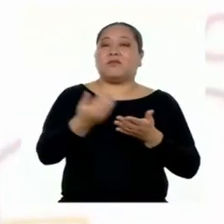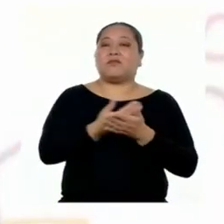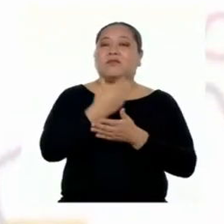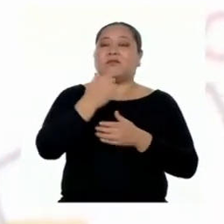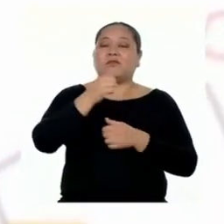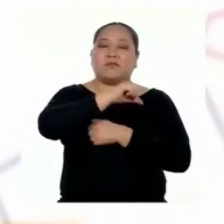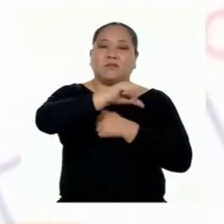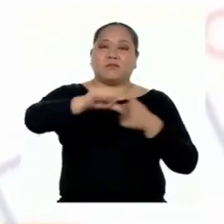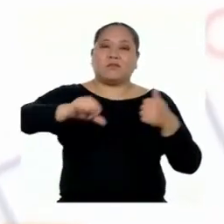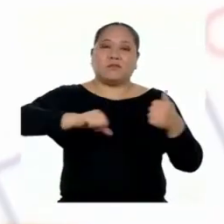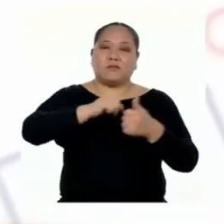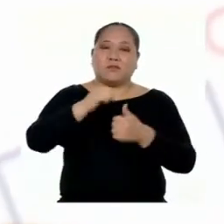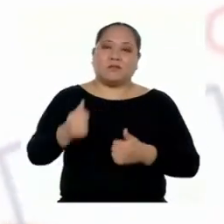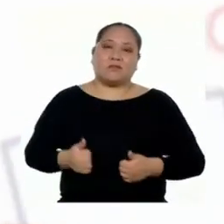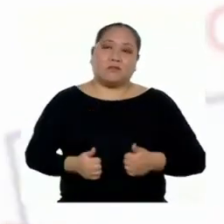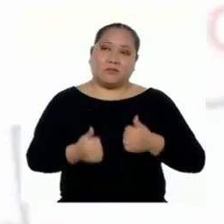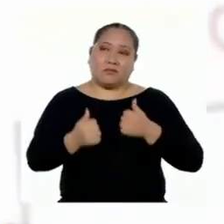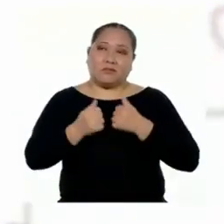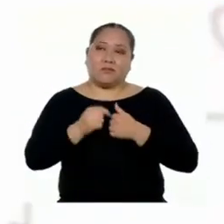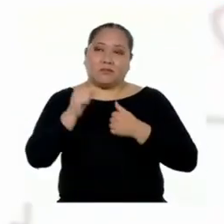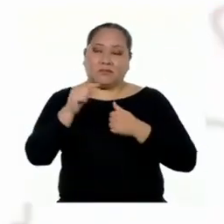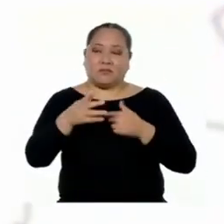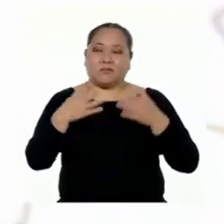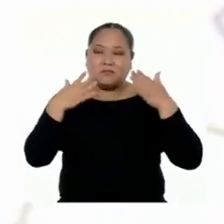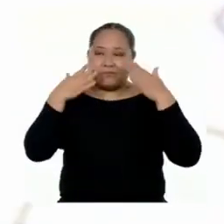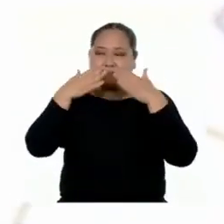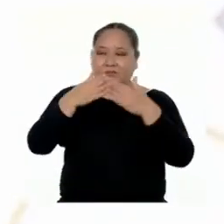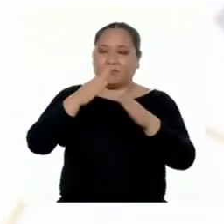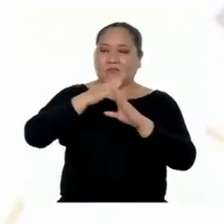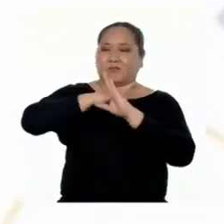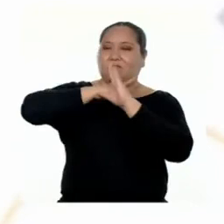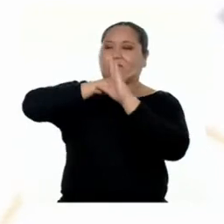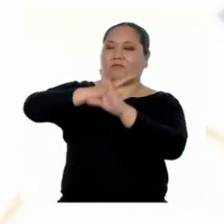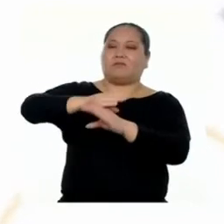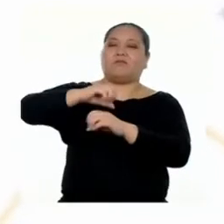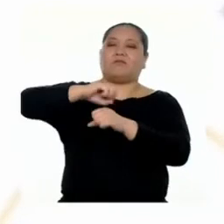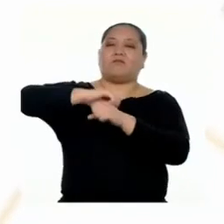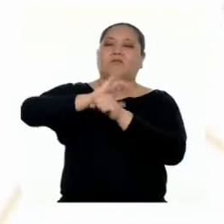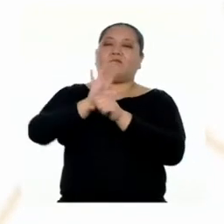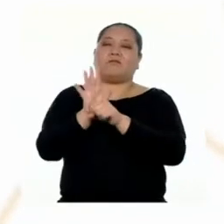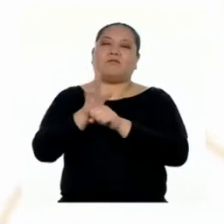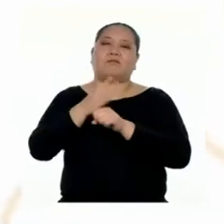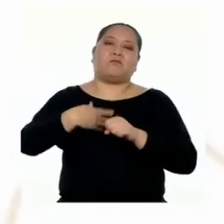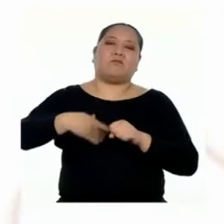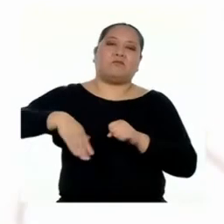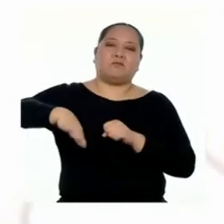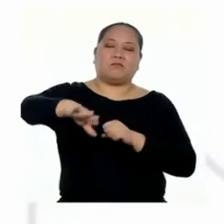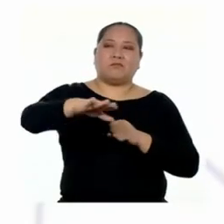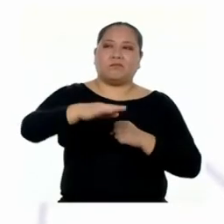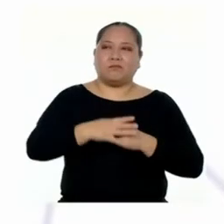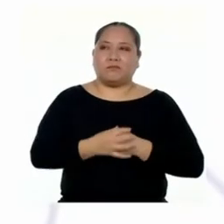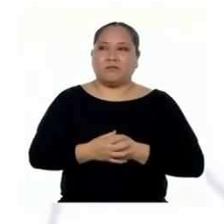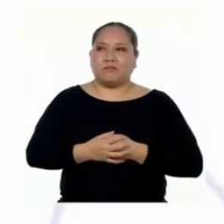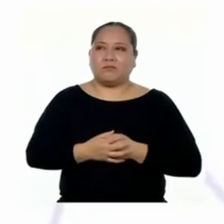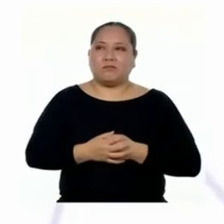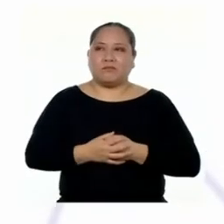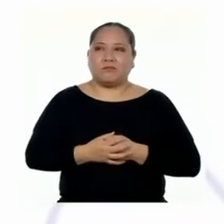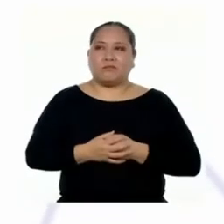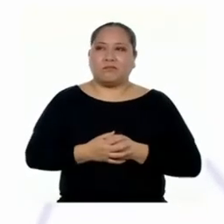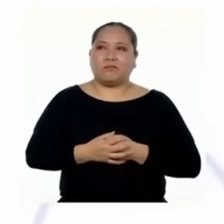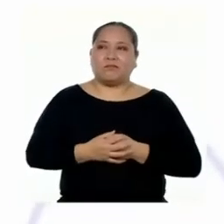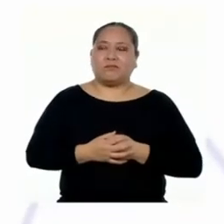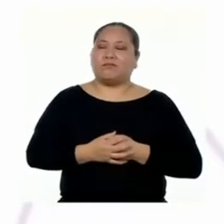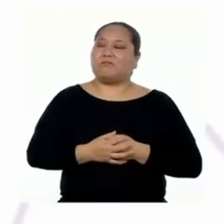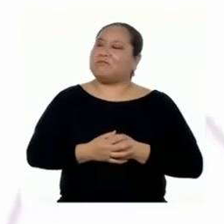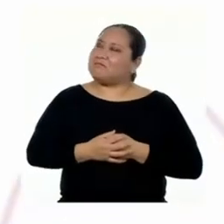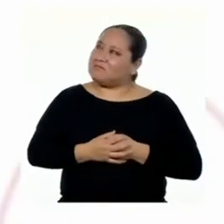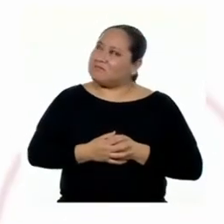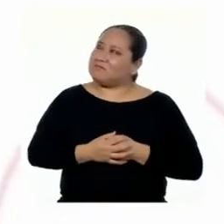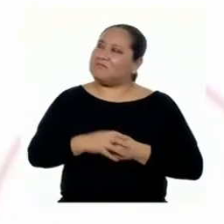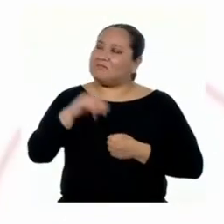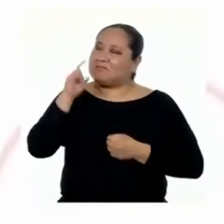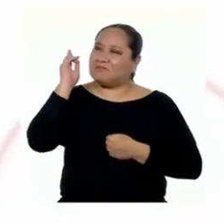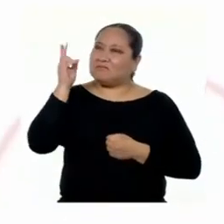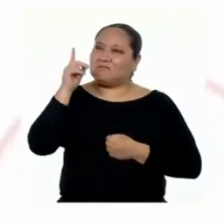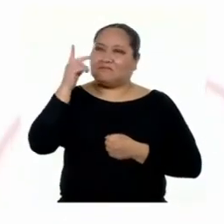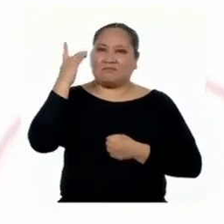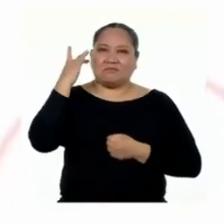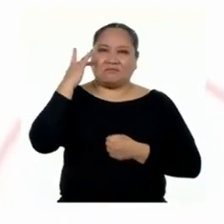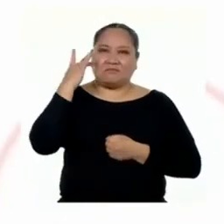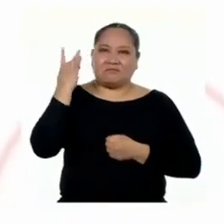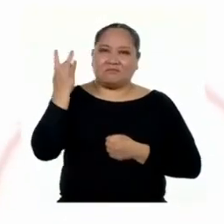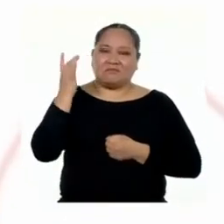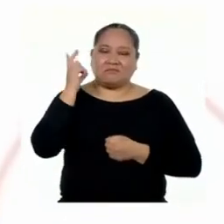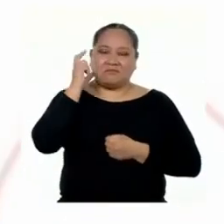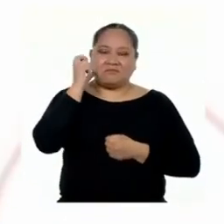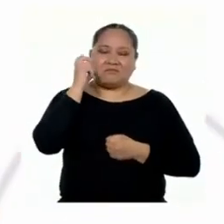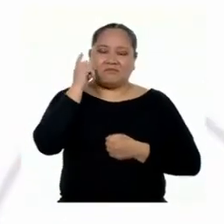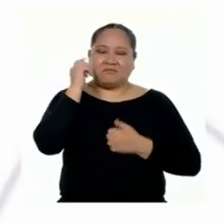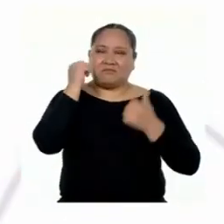convivencia social. Y así enfrentar la pandemia a causa del COVID-19. Ah, su profesora. Suena